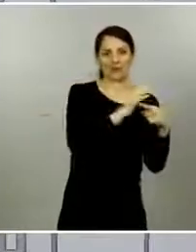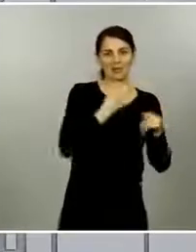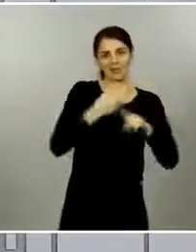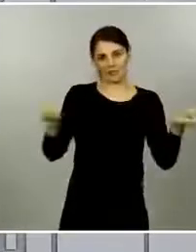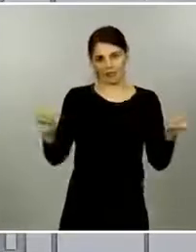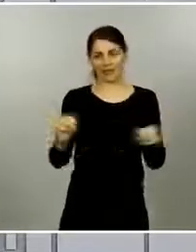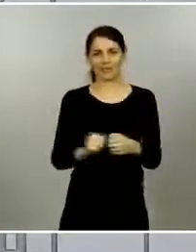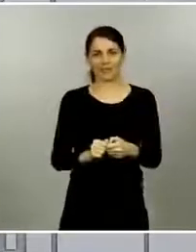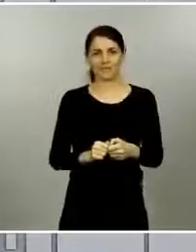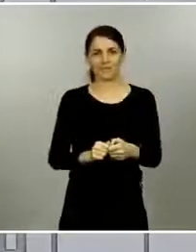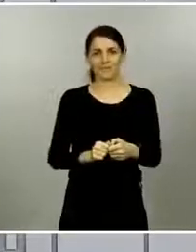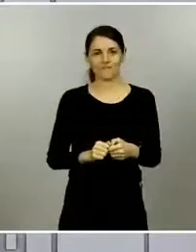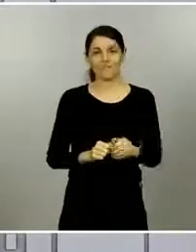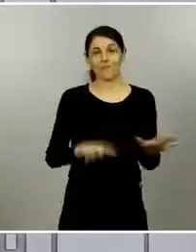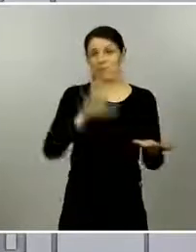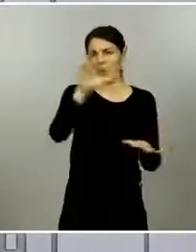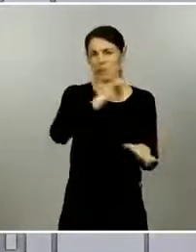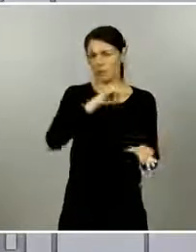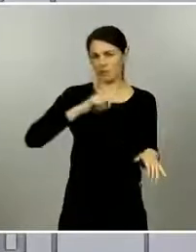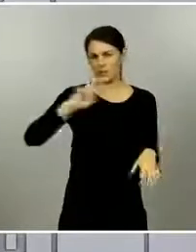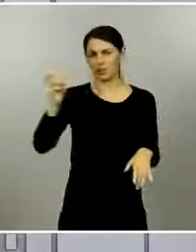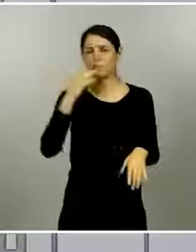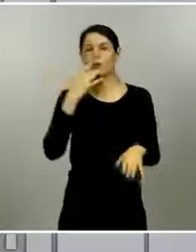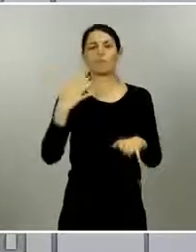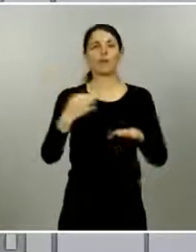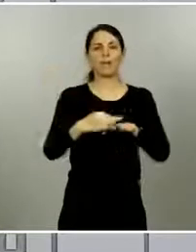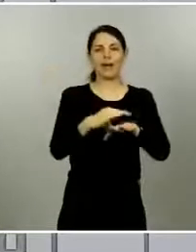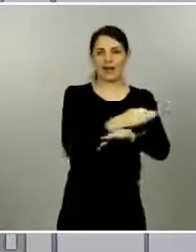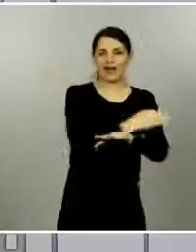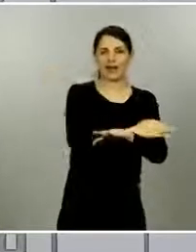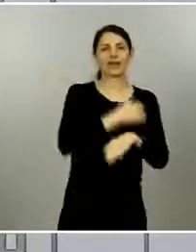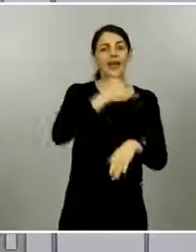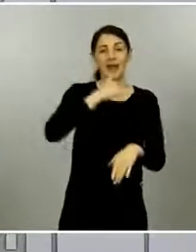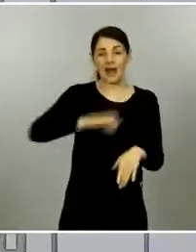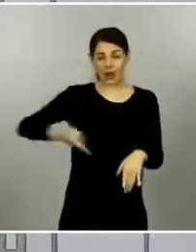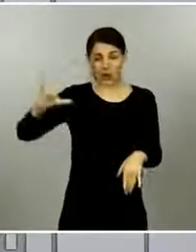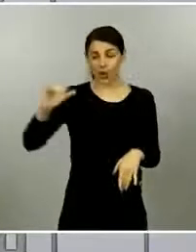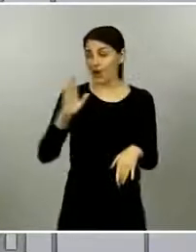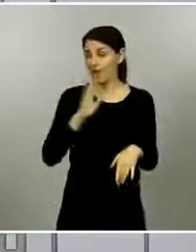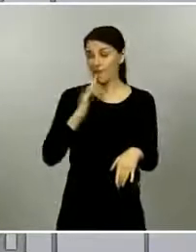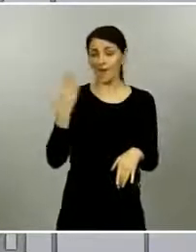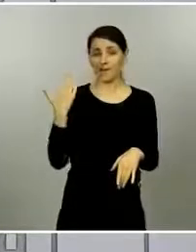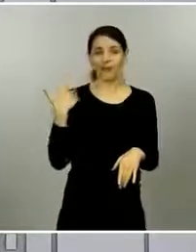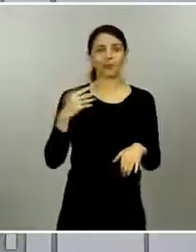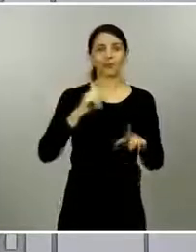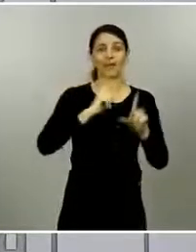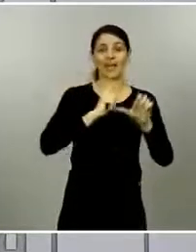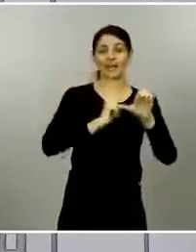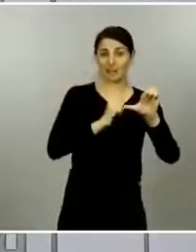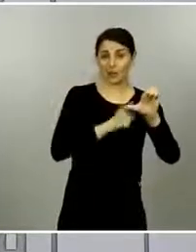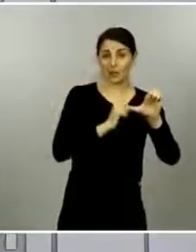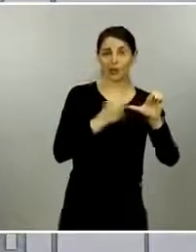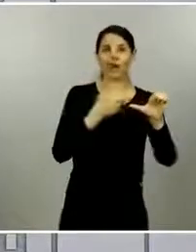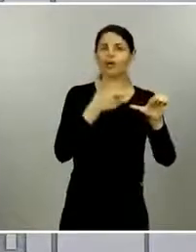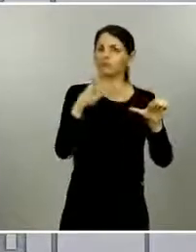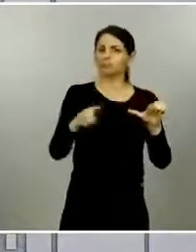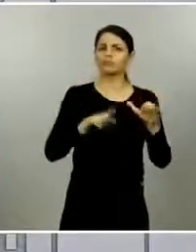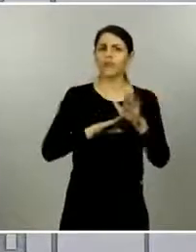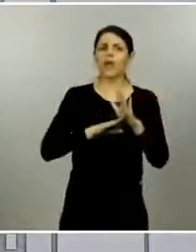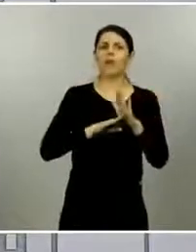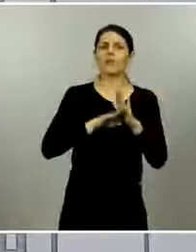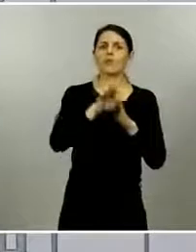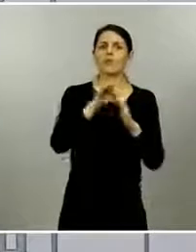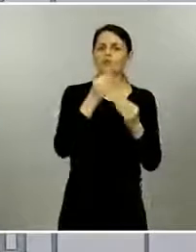tenemos otras comunidades que también se me ocurre Baleares estoy viendo por ejemplo La Rioja que acabamos de mencionar Extremadura han tenido